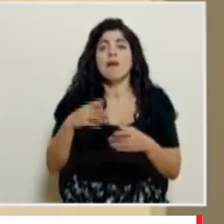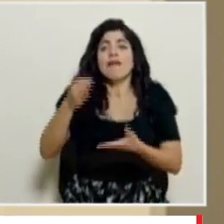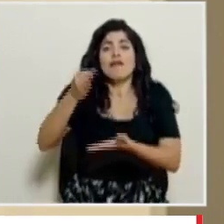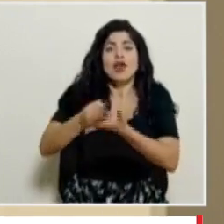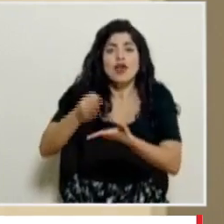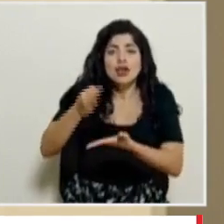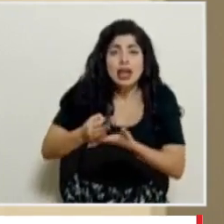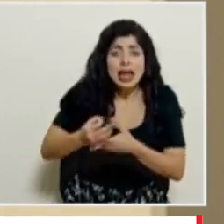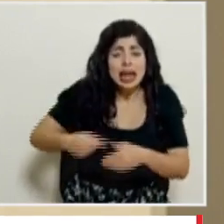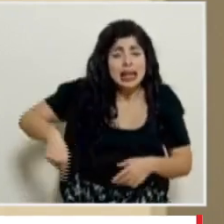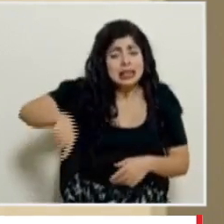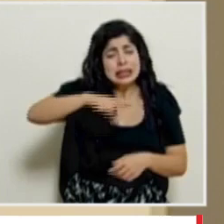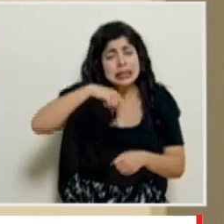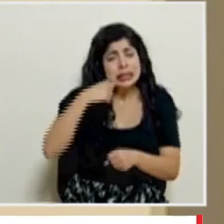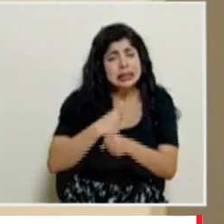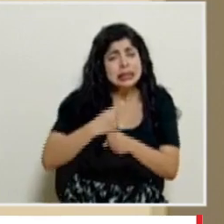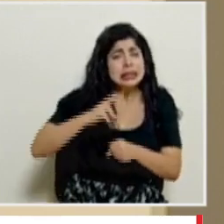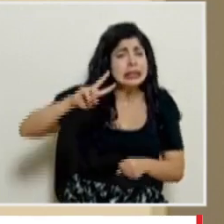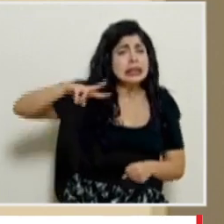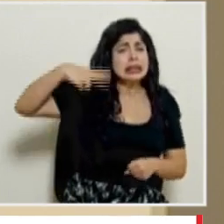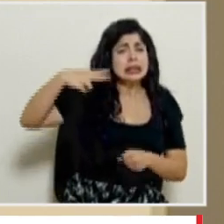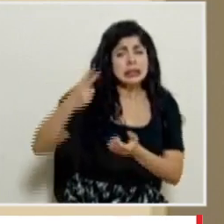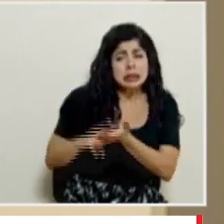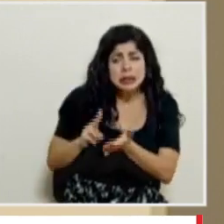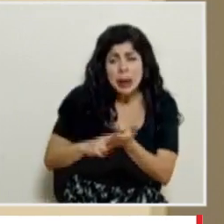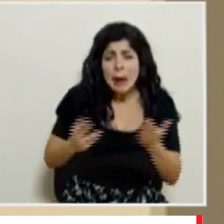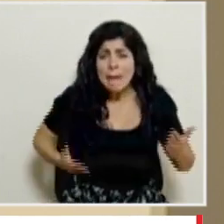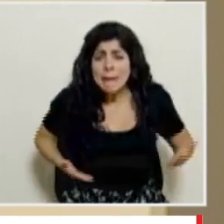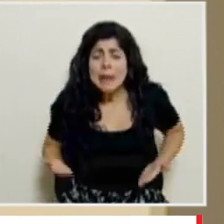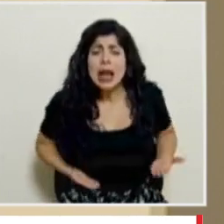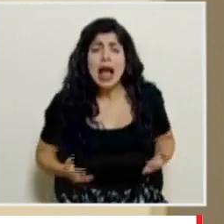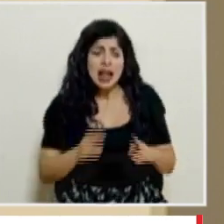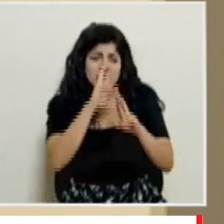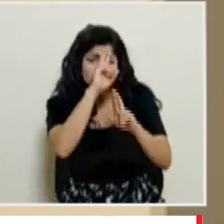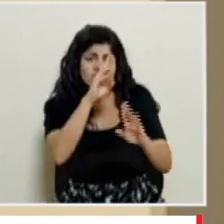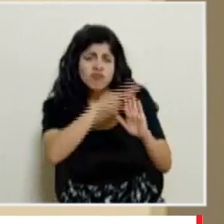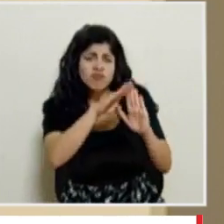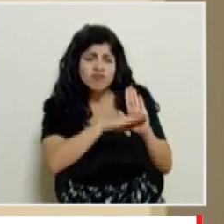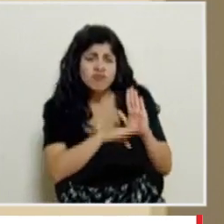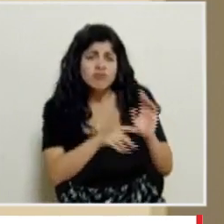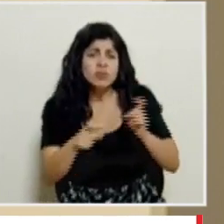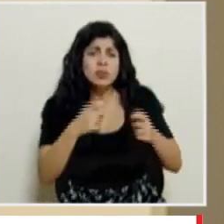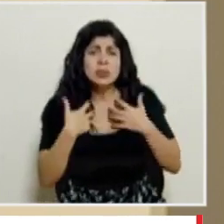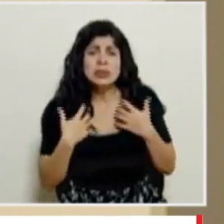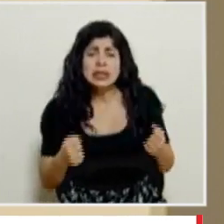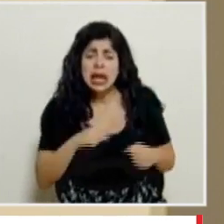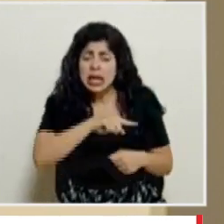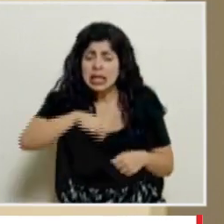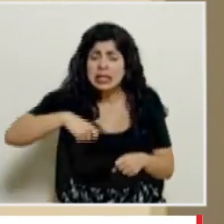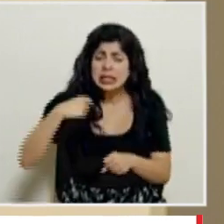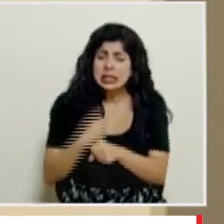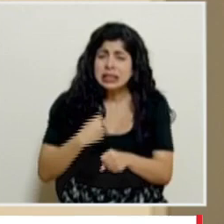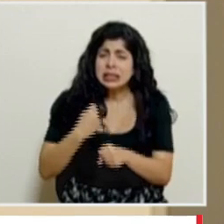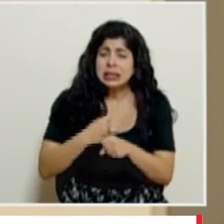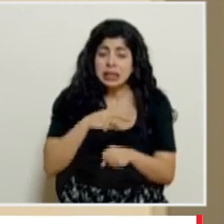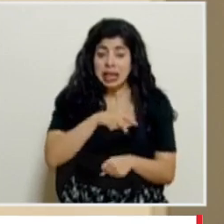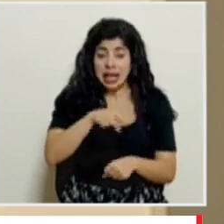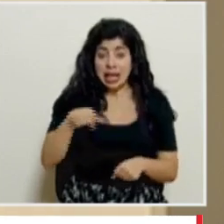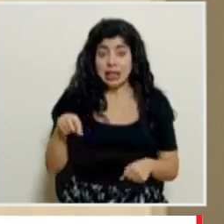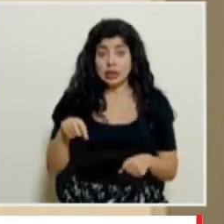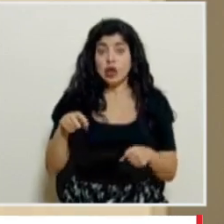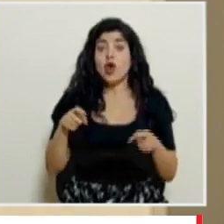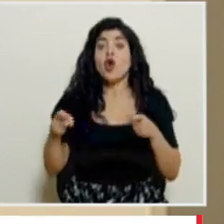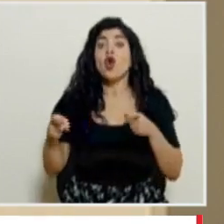fronterizos para reforzarnos con personal para implementar medidas de control sanitario pero todo esto es